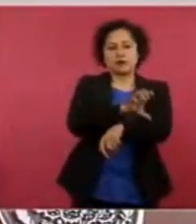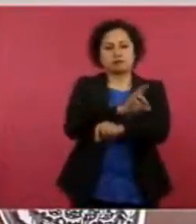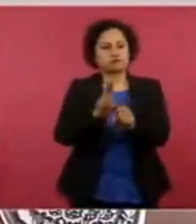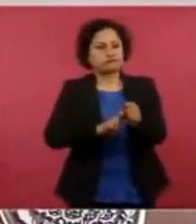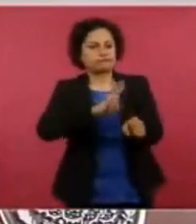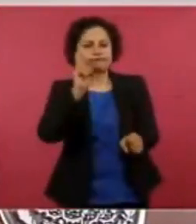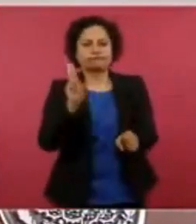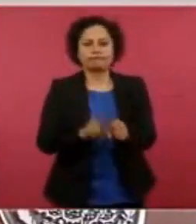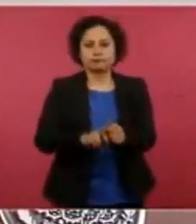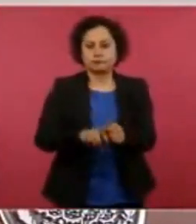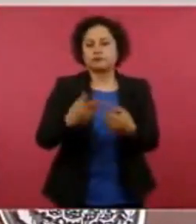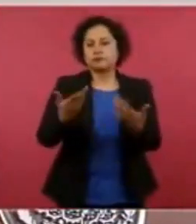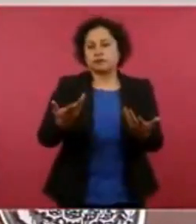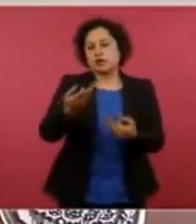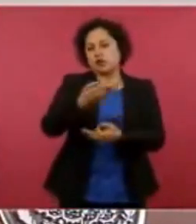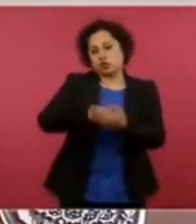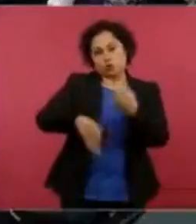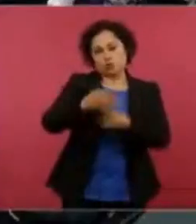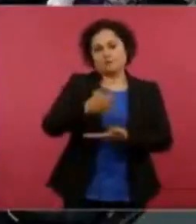ayudemos.